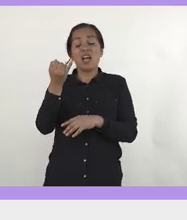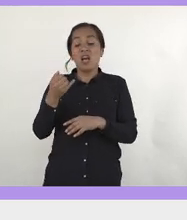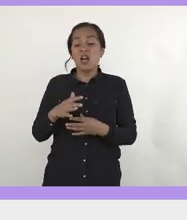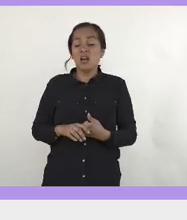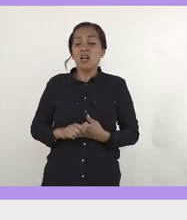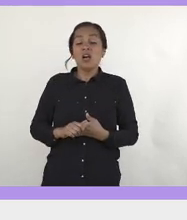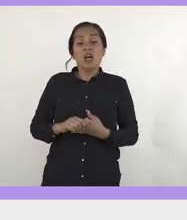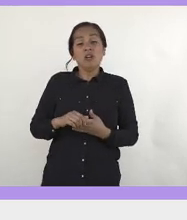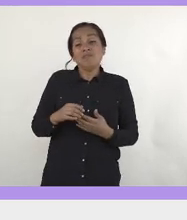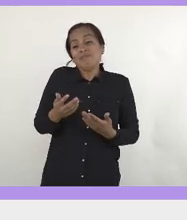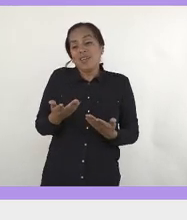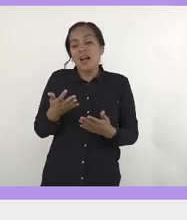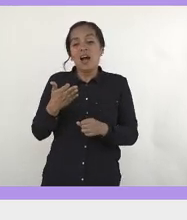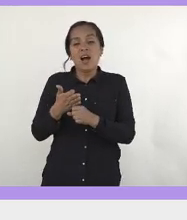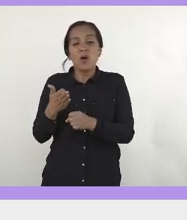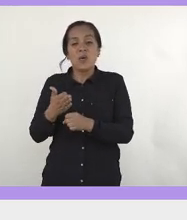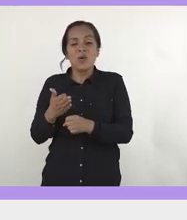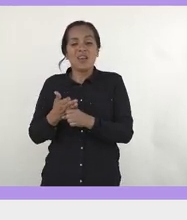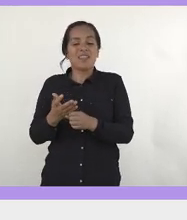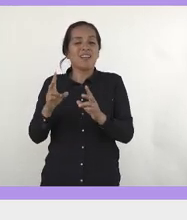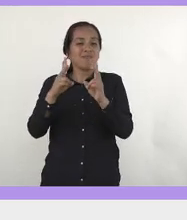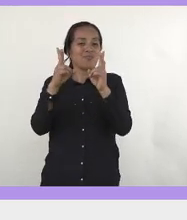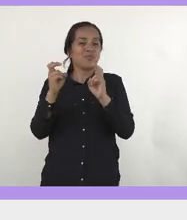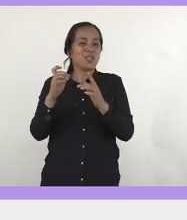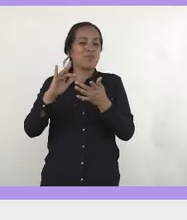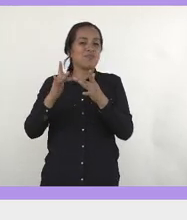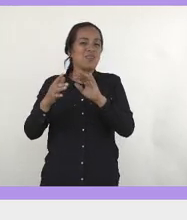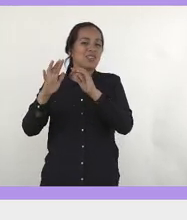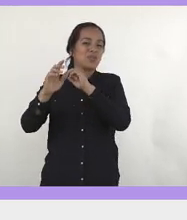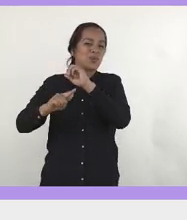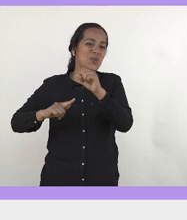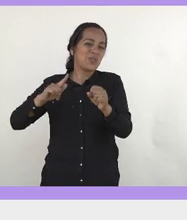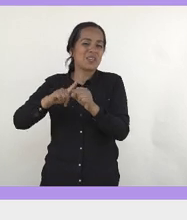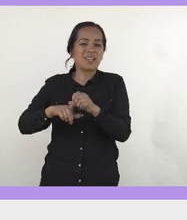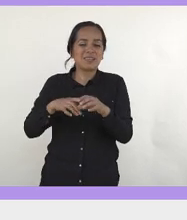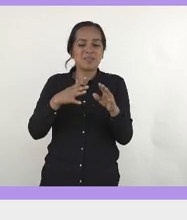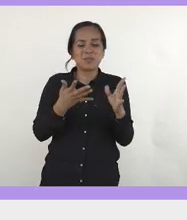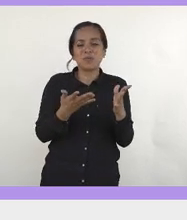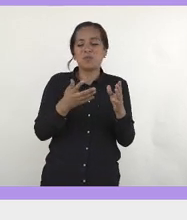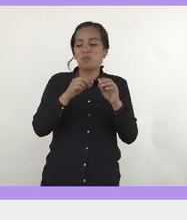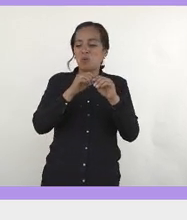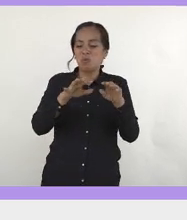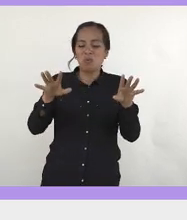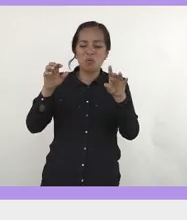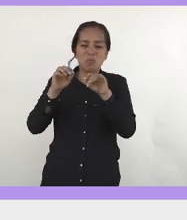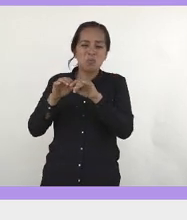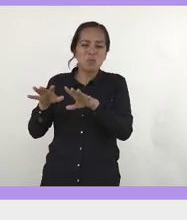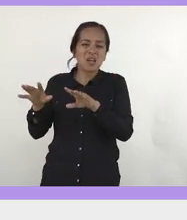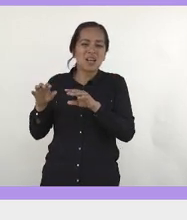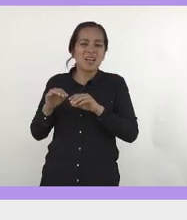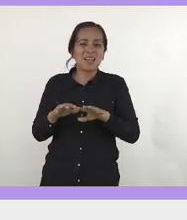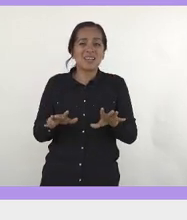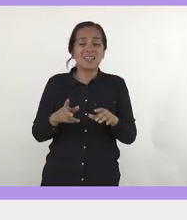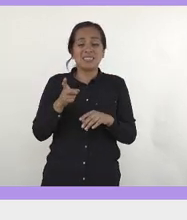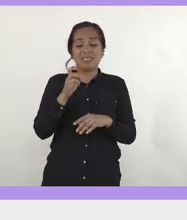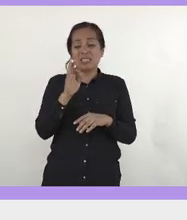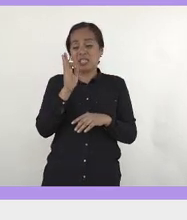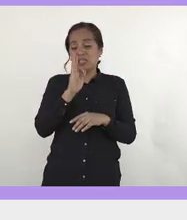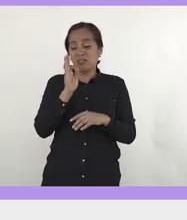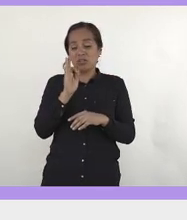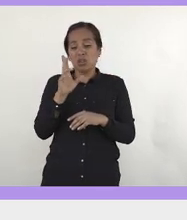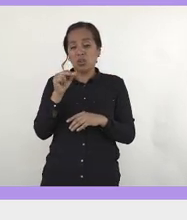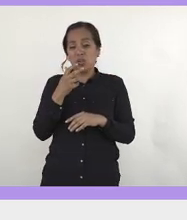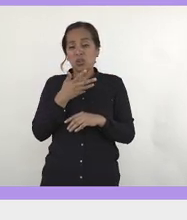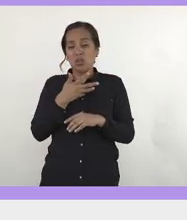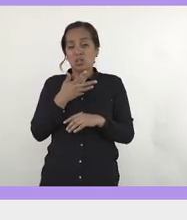en día que el tema de las redes sociales está tan como está, no voy a poner ningún adjetivo, dice, bueno, es que si no tengo